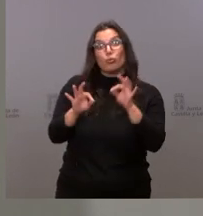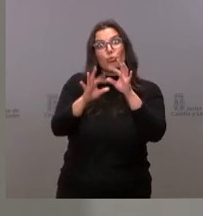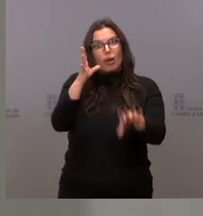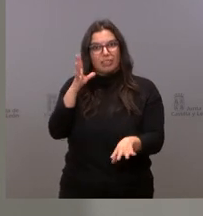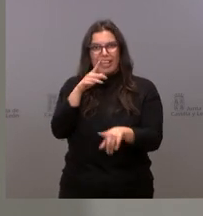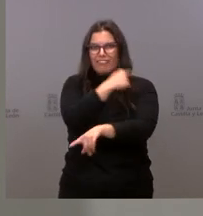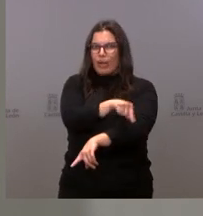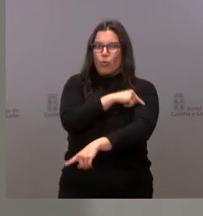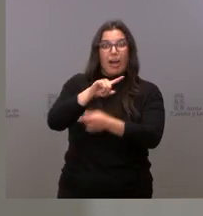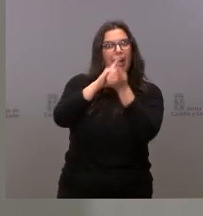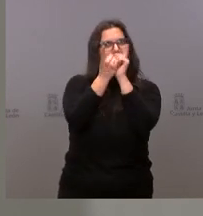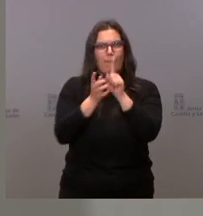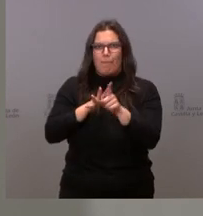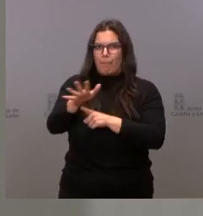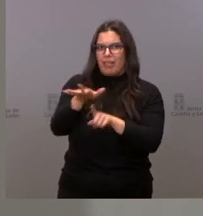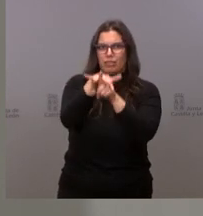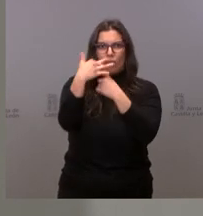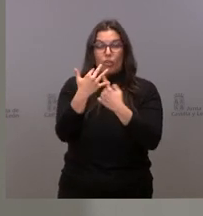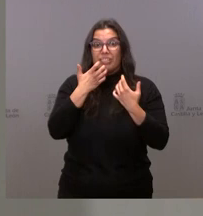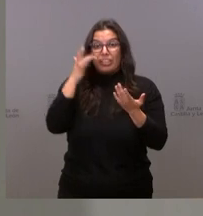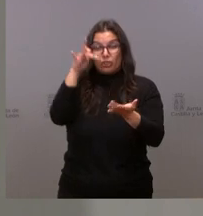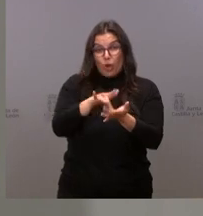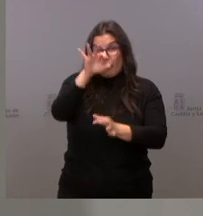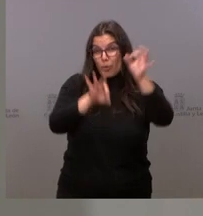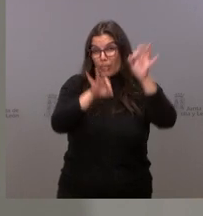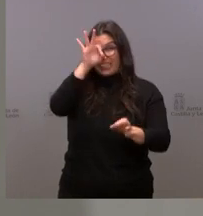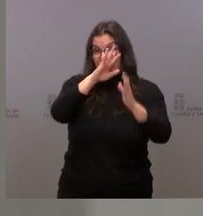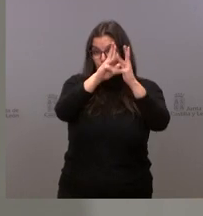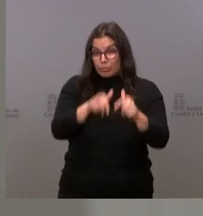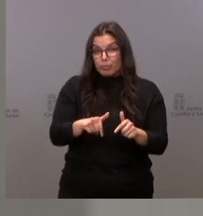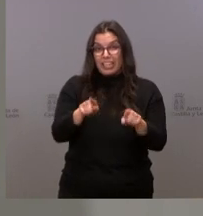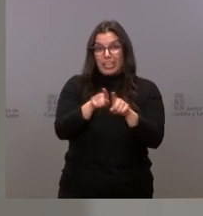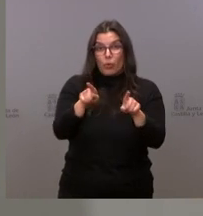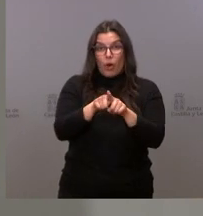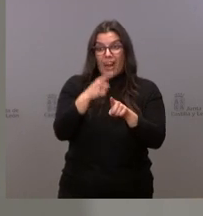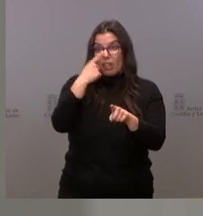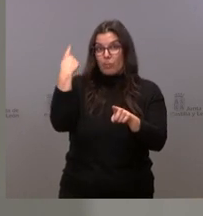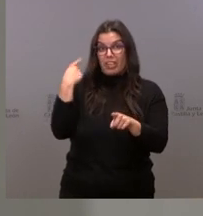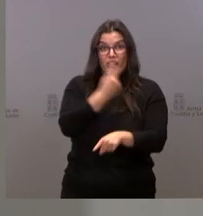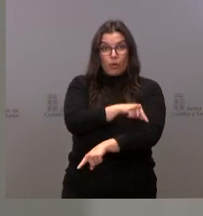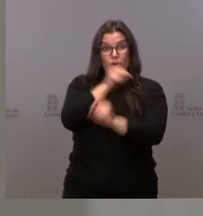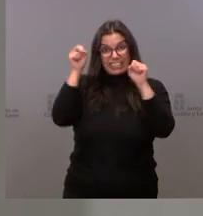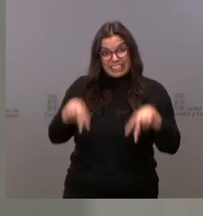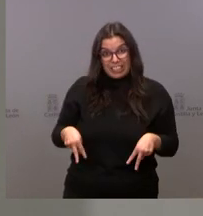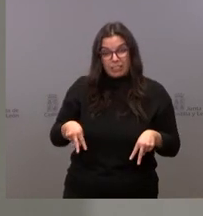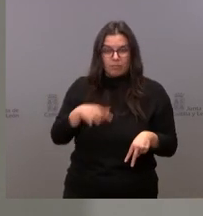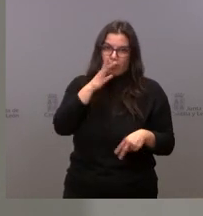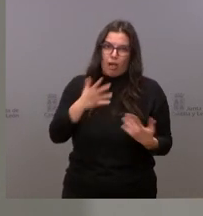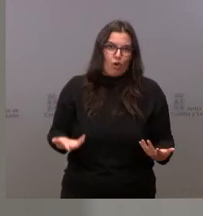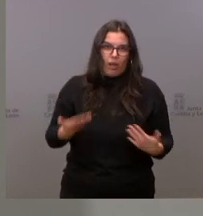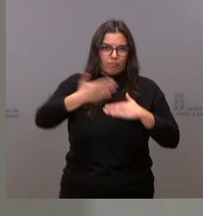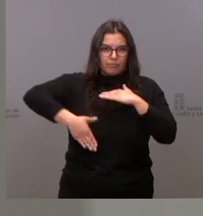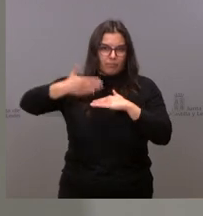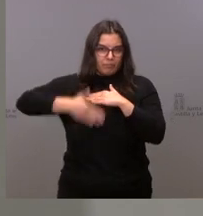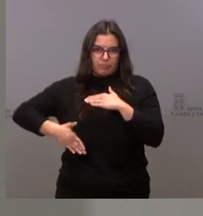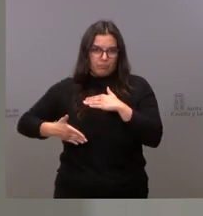cambiado completamente el panorama. Si nosotros estuviéramos con esta incidencia en una situación de no vacunación, ahora mismo estaríamos en el